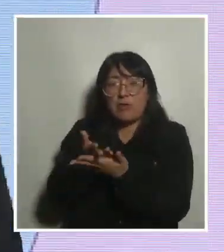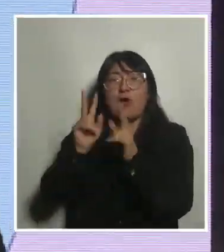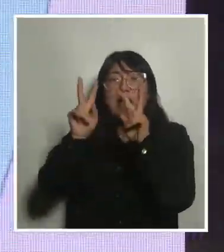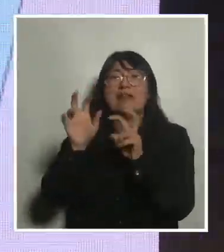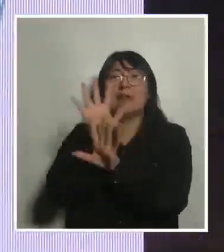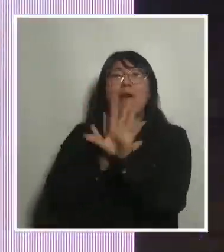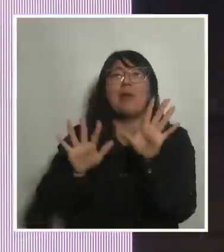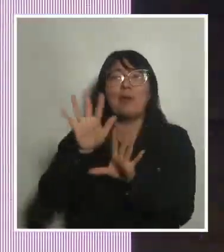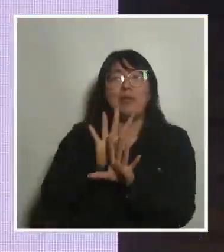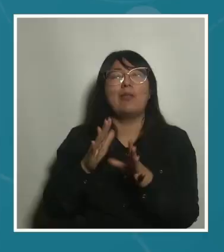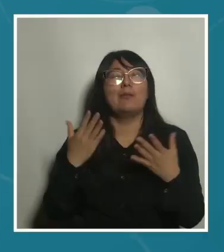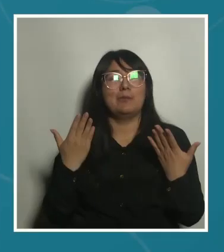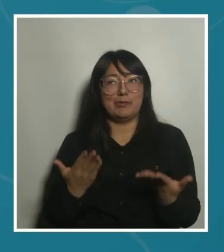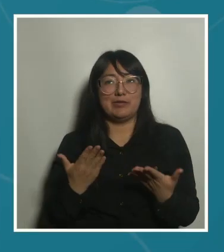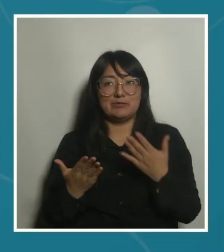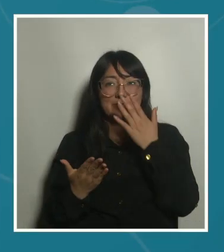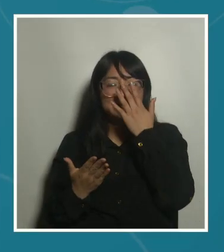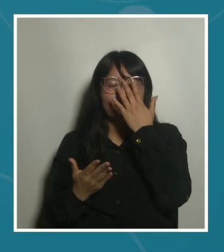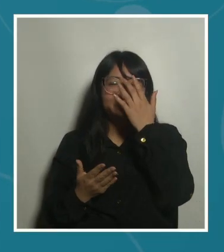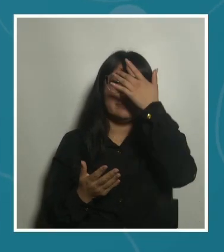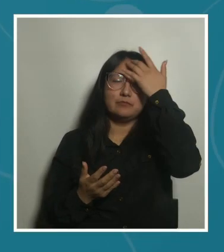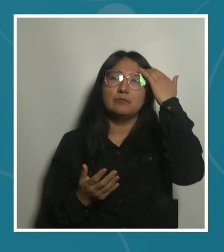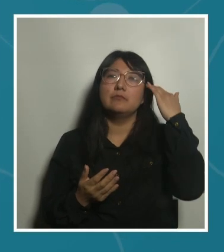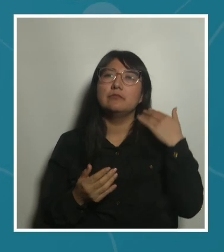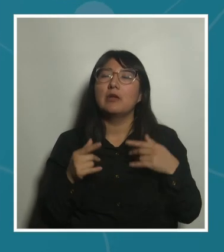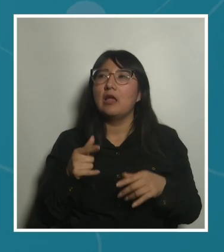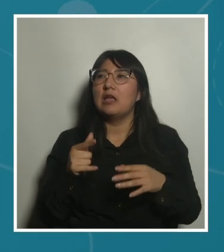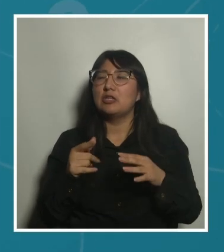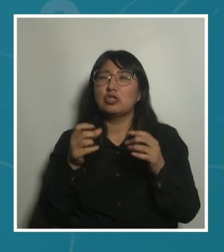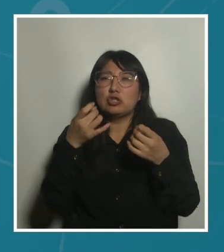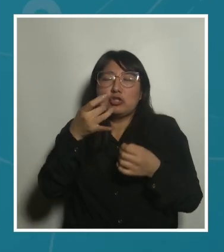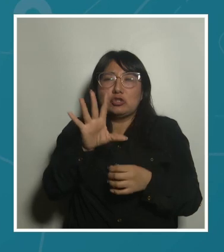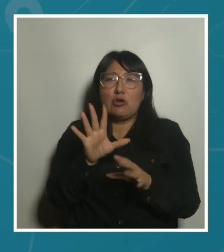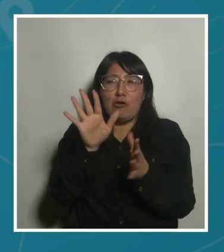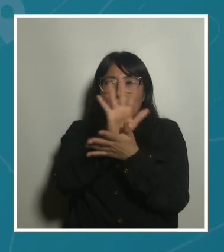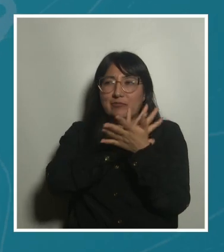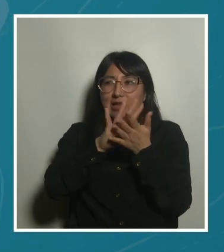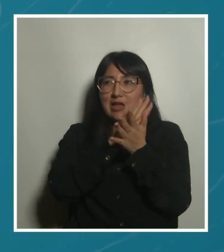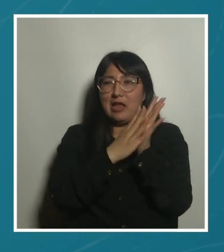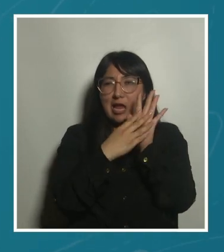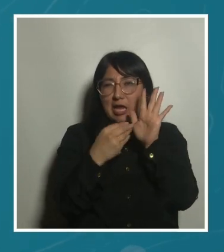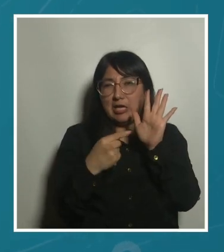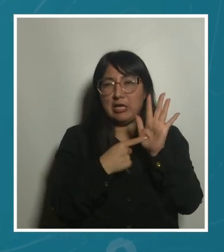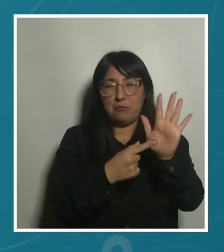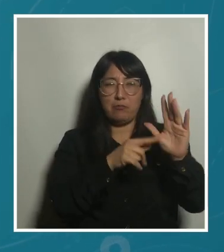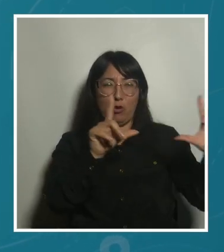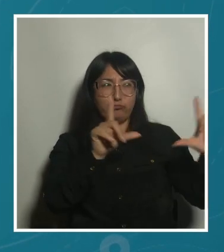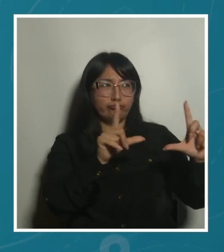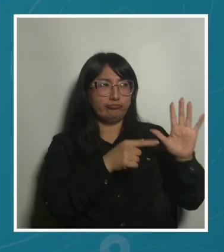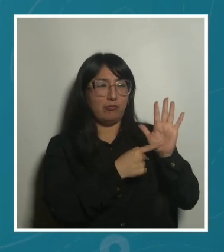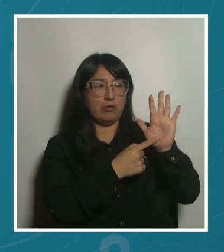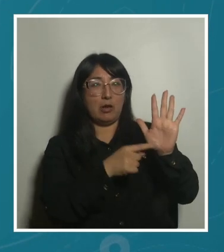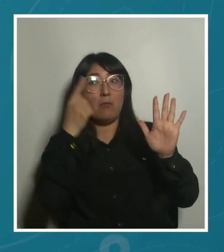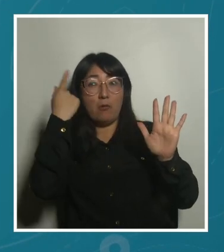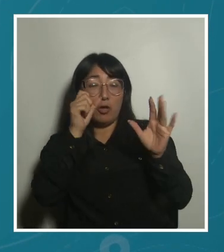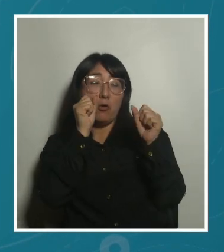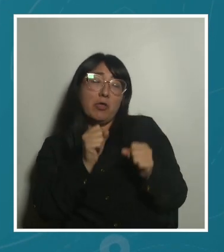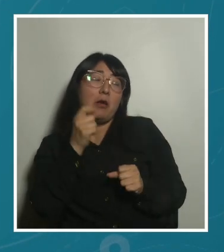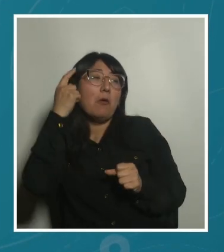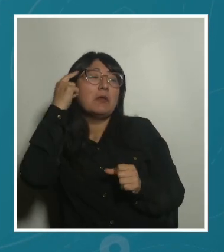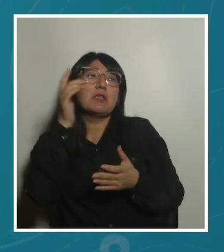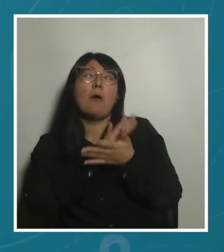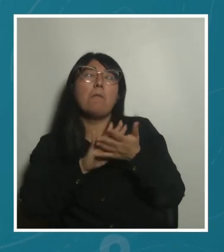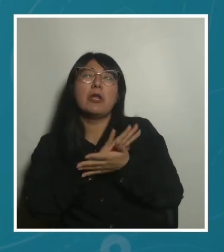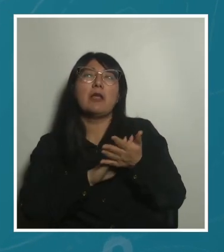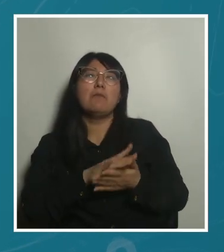Por eso, esto es un simple ejemplo, un simple diagrama, pero podríamos pensar en